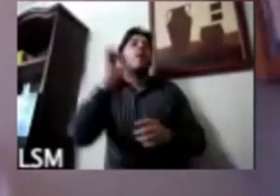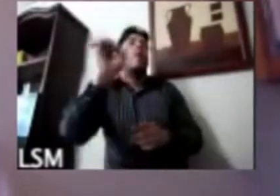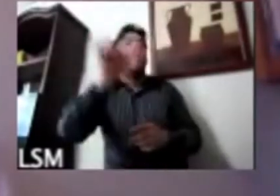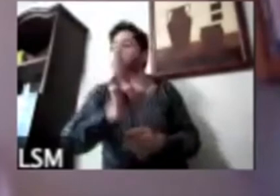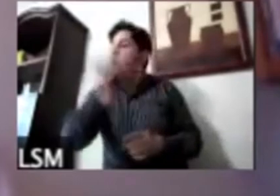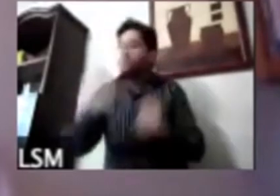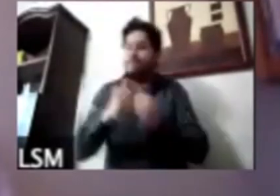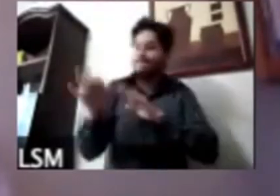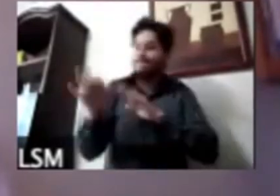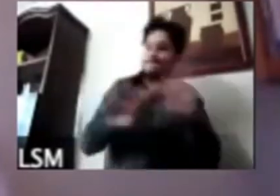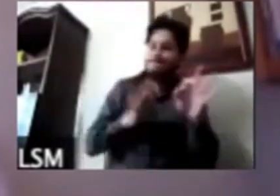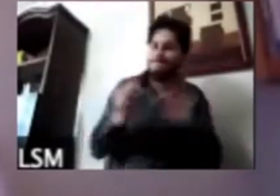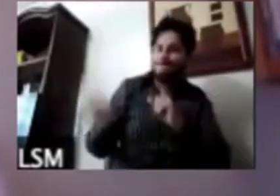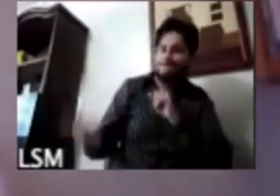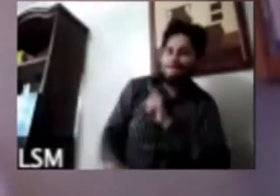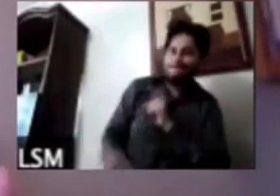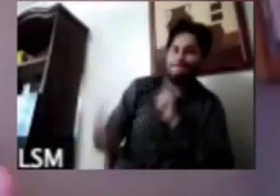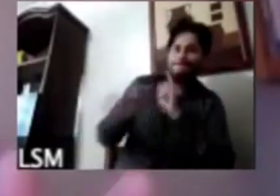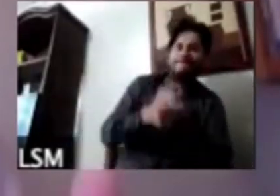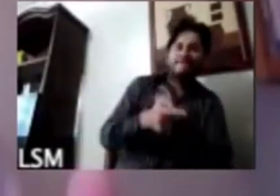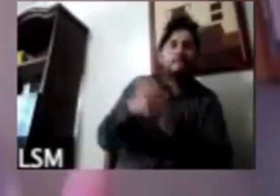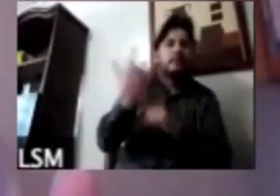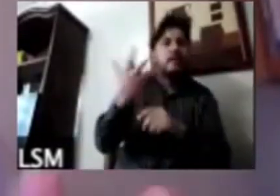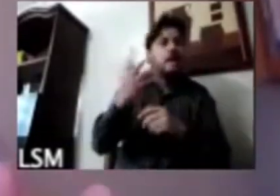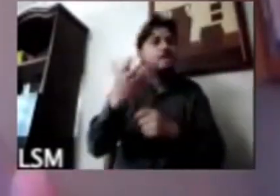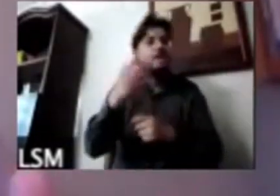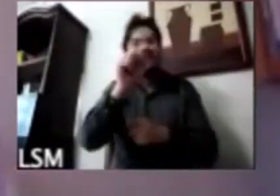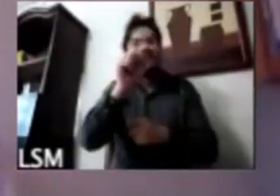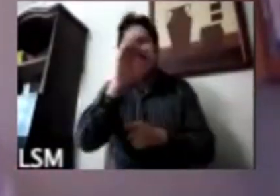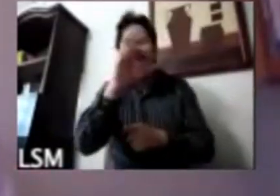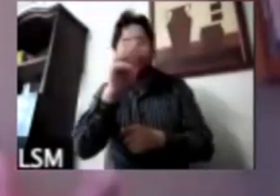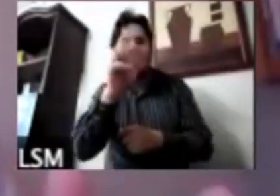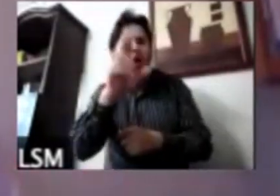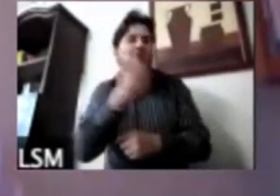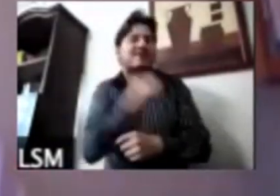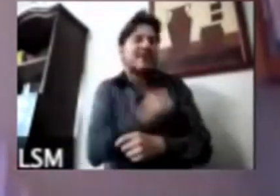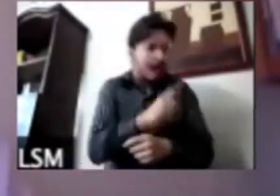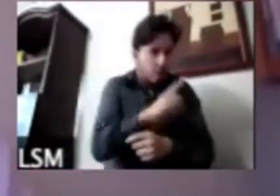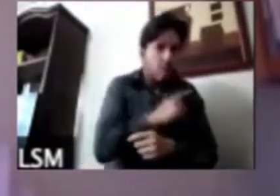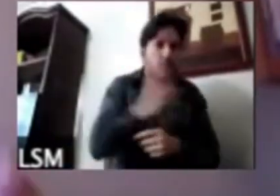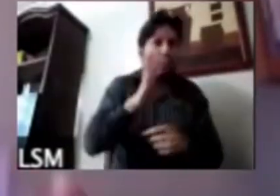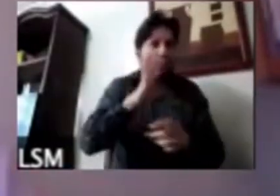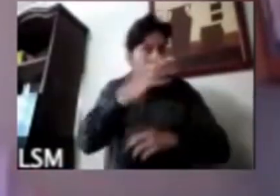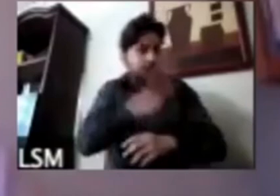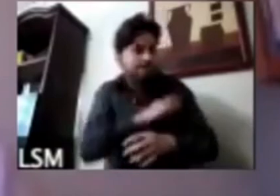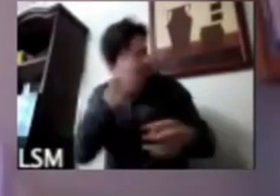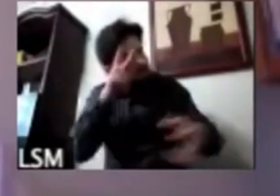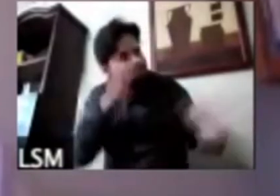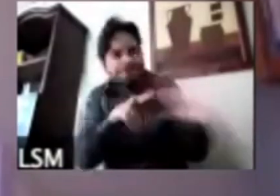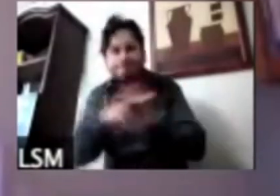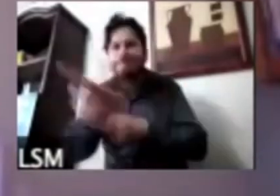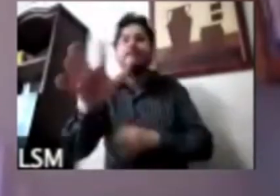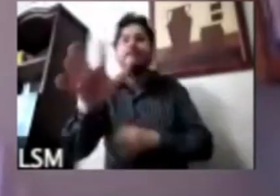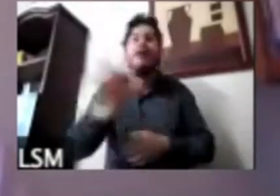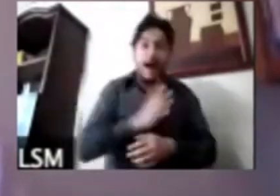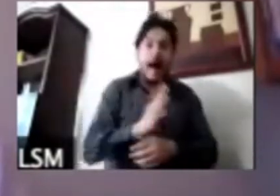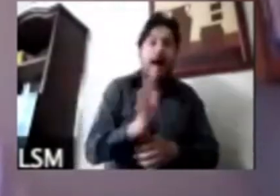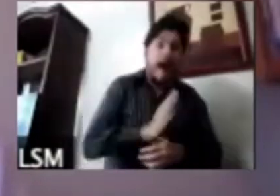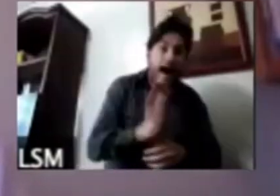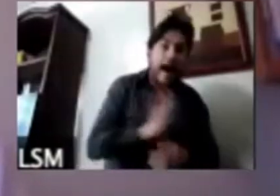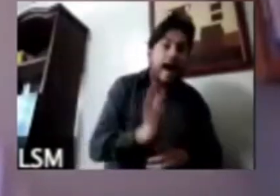trabajadores directamente del sector salud que también han sido normalmente invisibilizados hay hay una